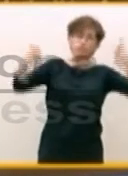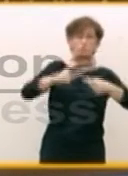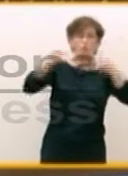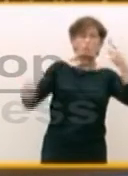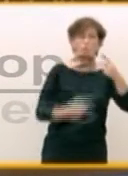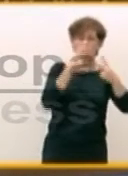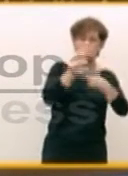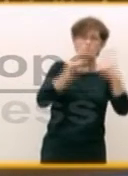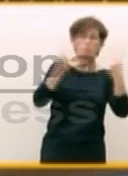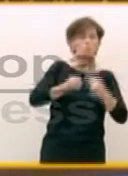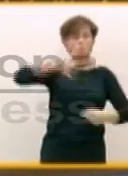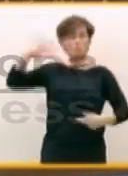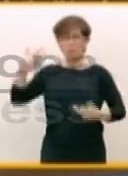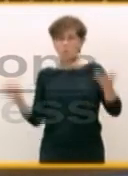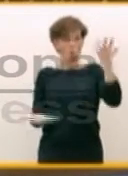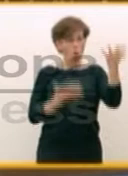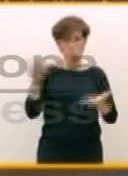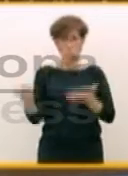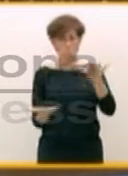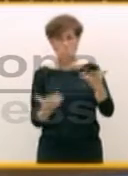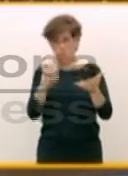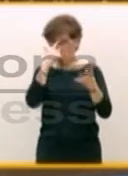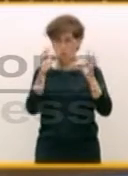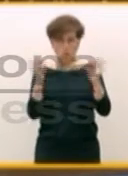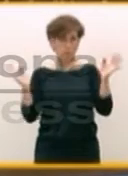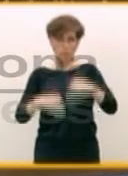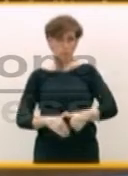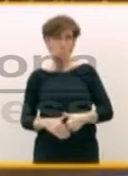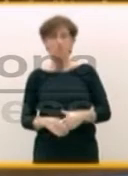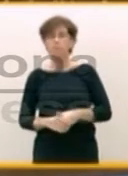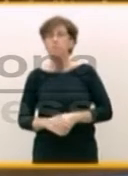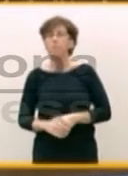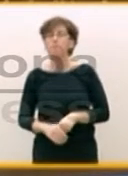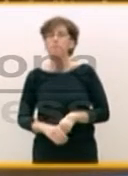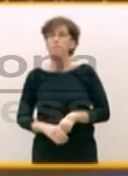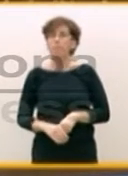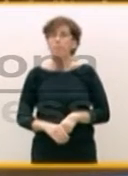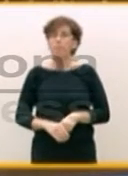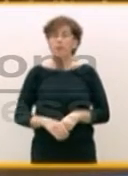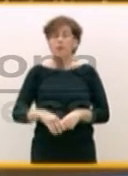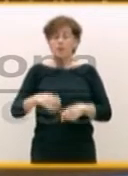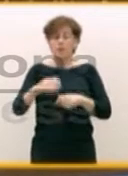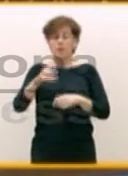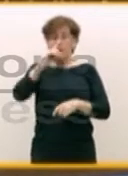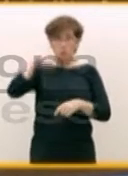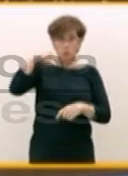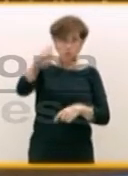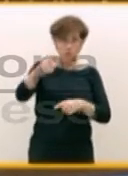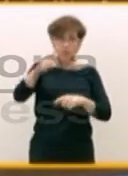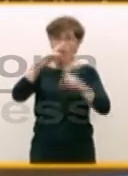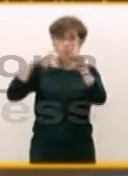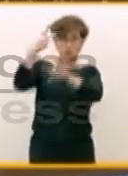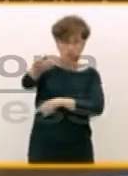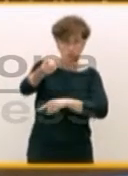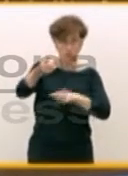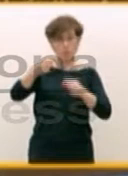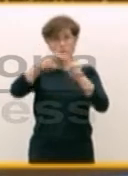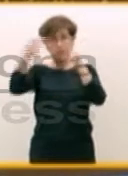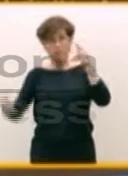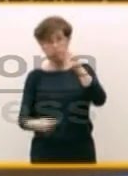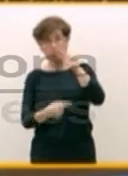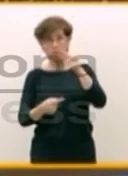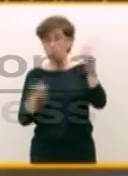Eso, evidentemente, no tiene ningún sentido. Lo importante, en los años 16 y 17 la deuda pública, no, 15 y